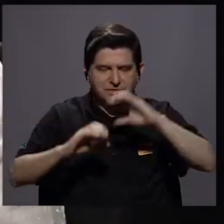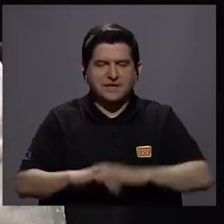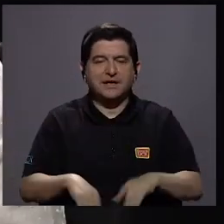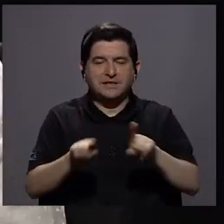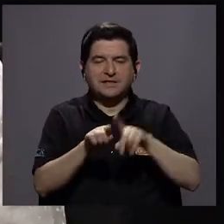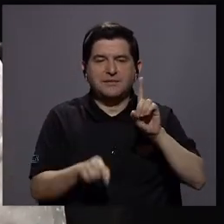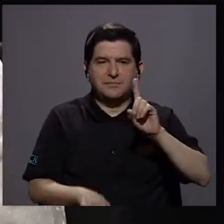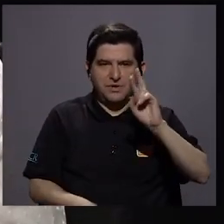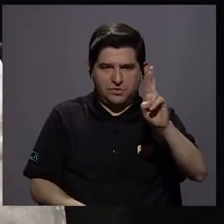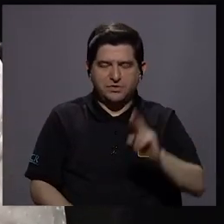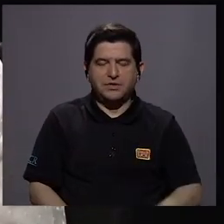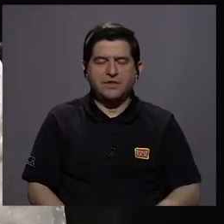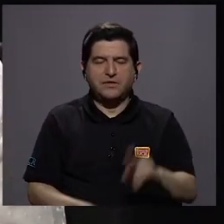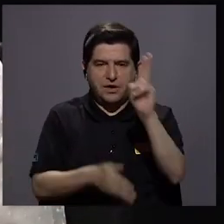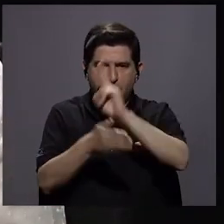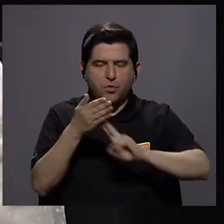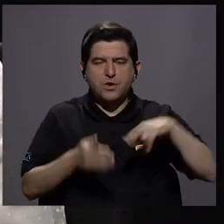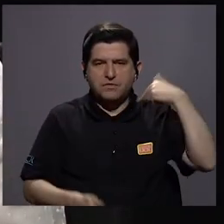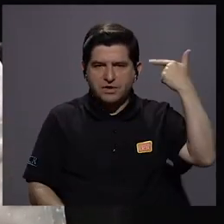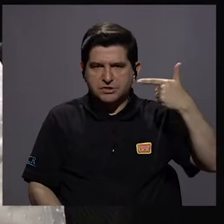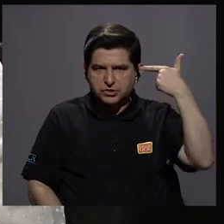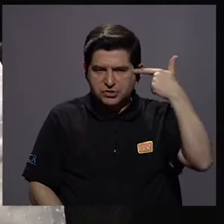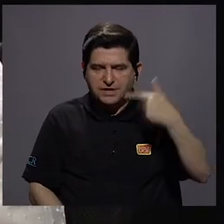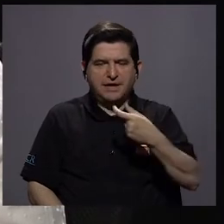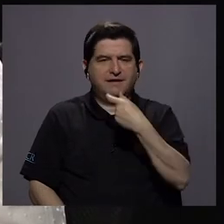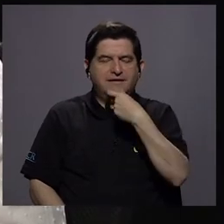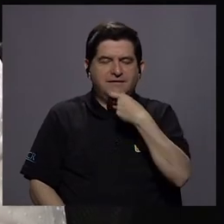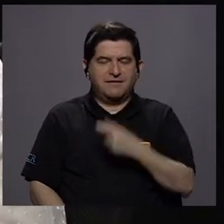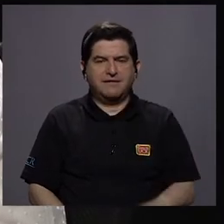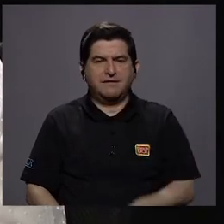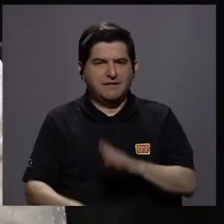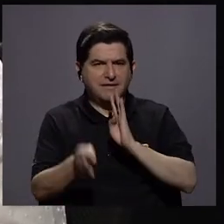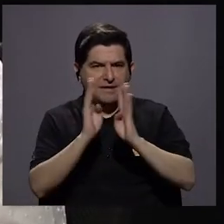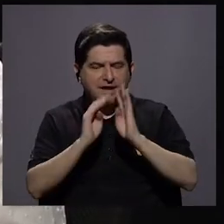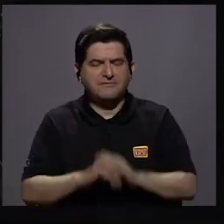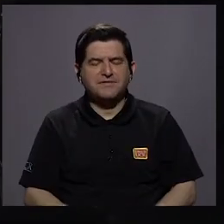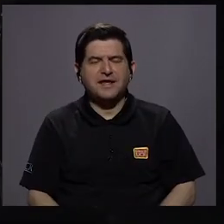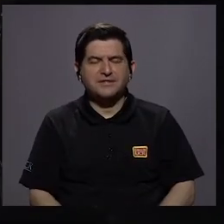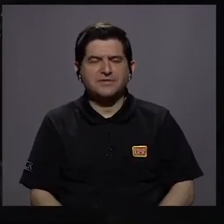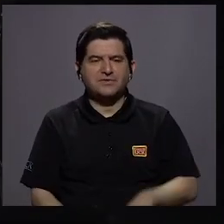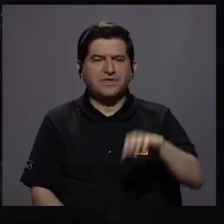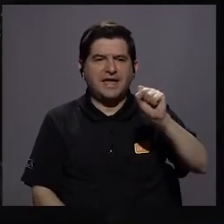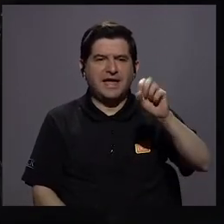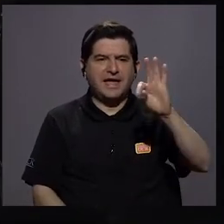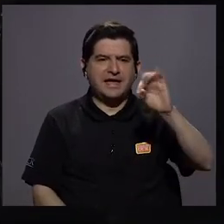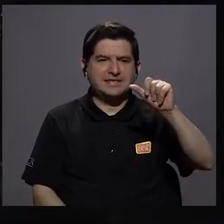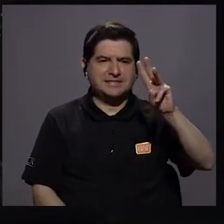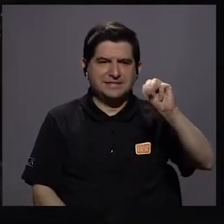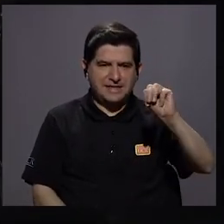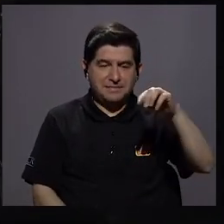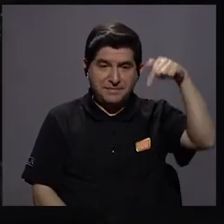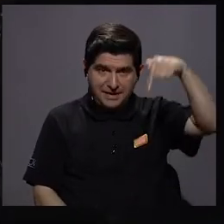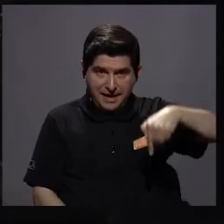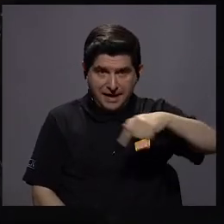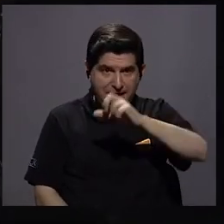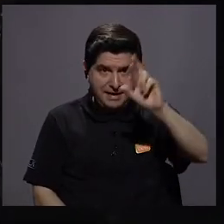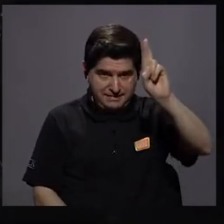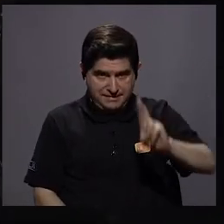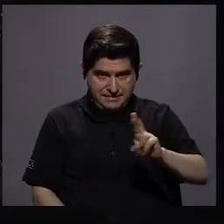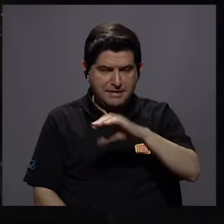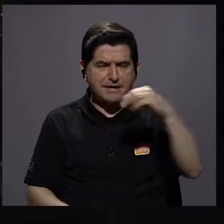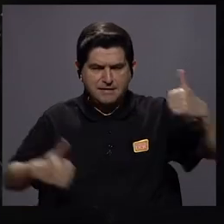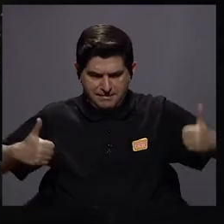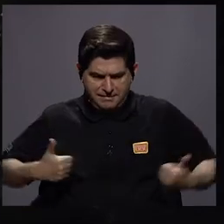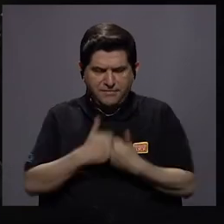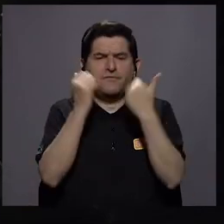en la Universidad de Londres, Inglaterra. Y venimos hablando sobre la Sistema en Costa Rica. Ahora hablábamos sobre el gran desafío que